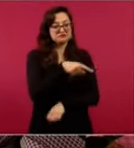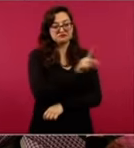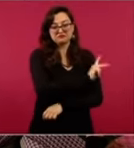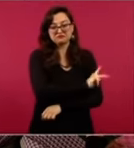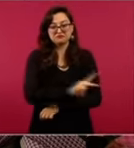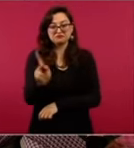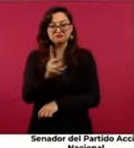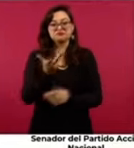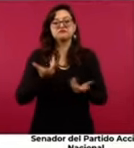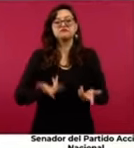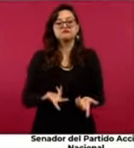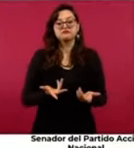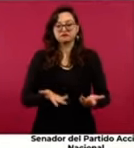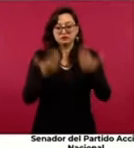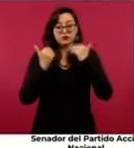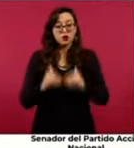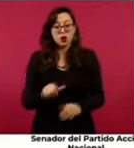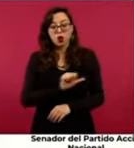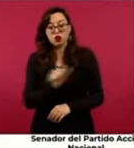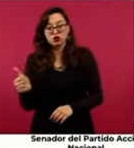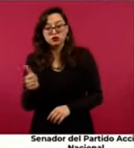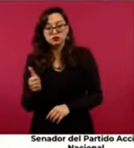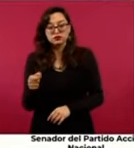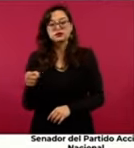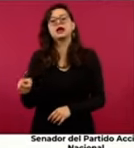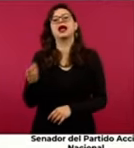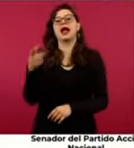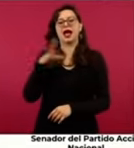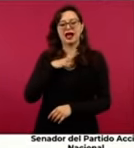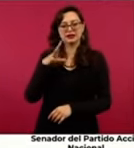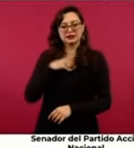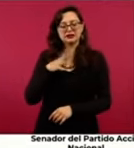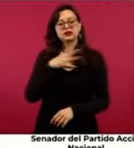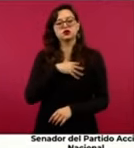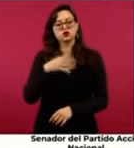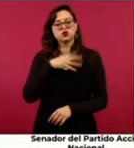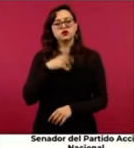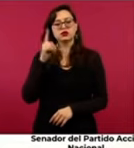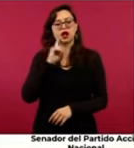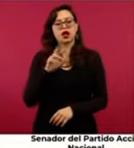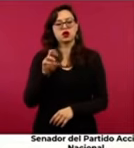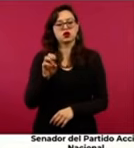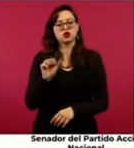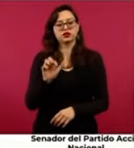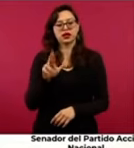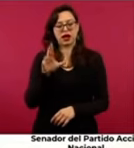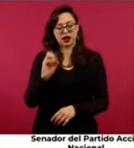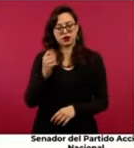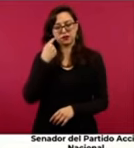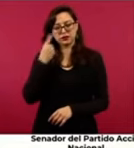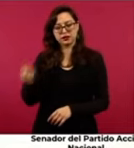A la hija de Rosario Robles, el señor